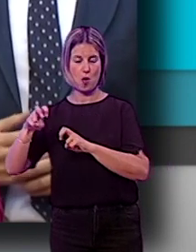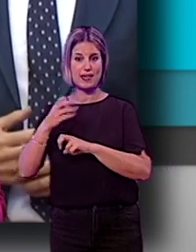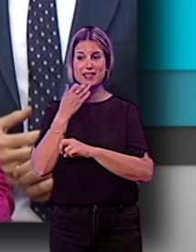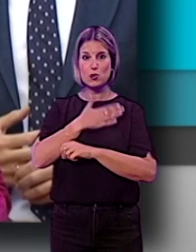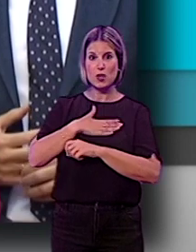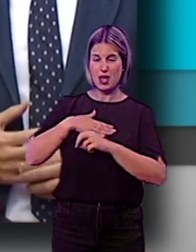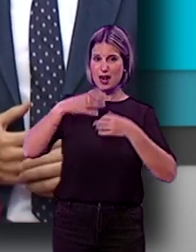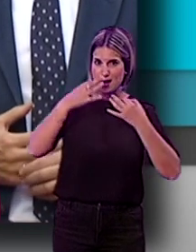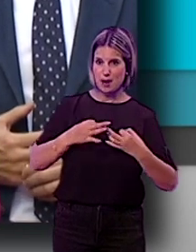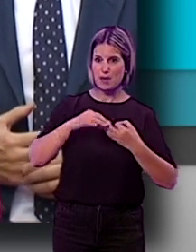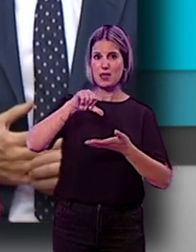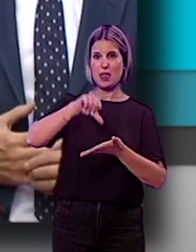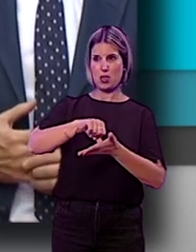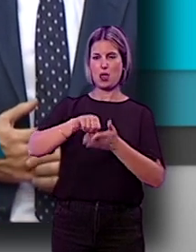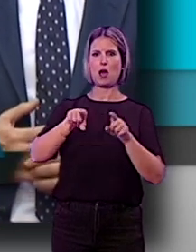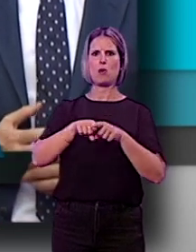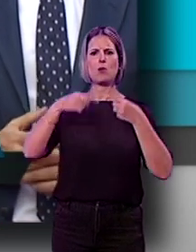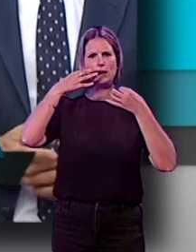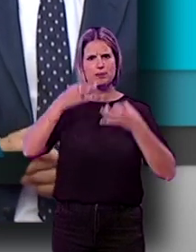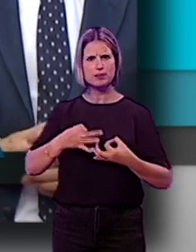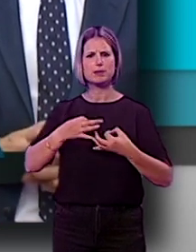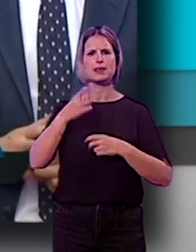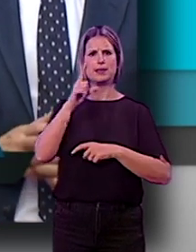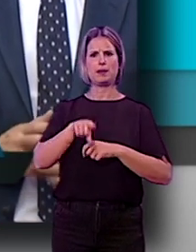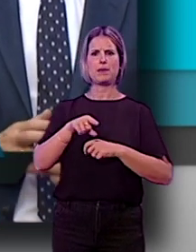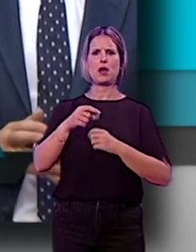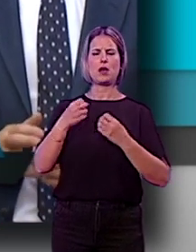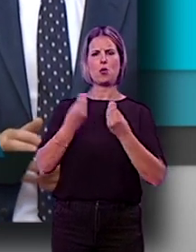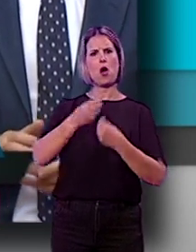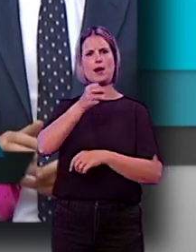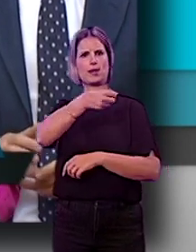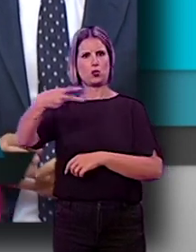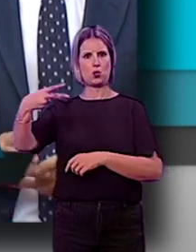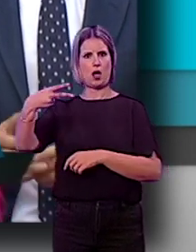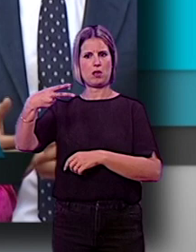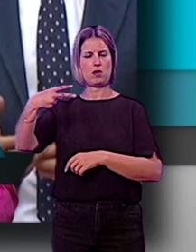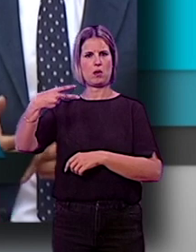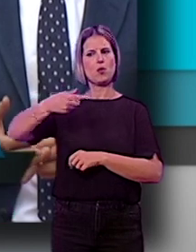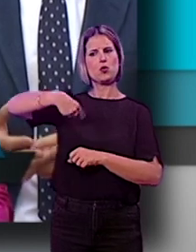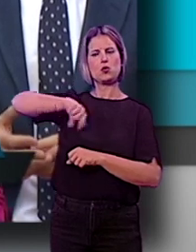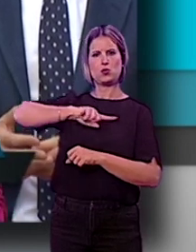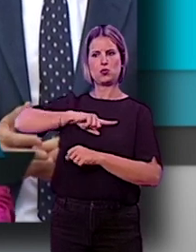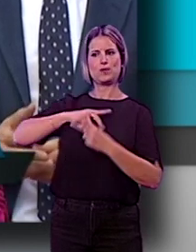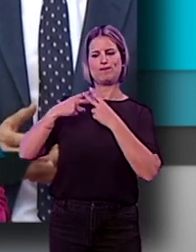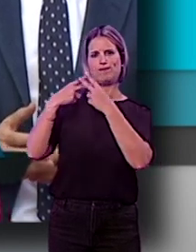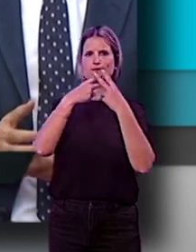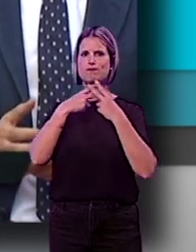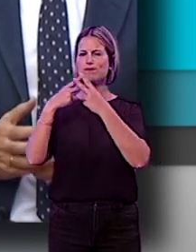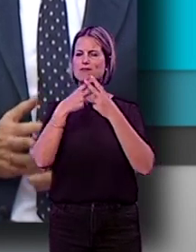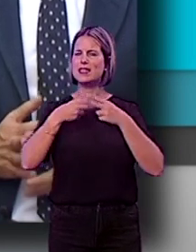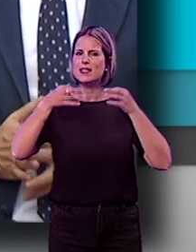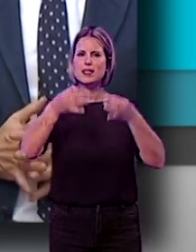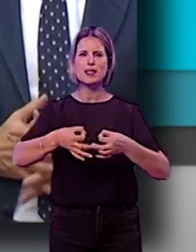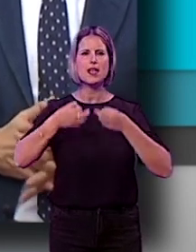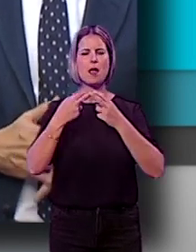afrontar ese debate con garantía y desde luego con resultados, puesto que vamos a examinarnos de forma permanente